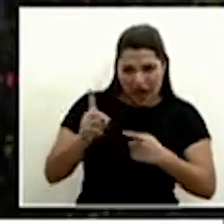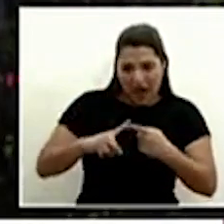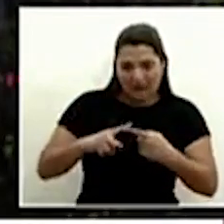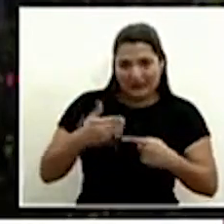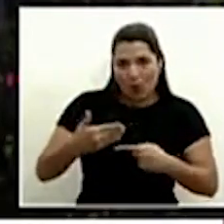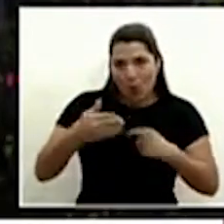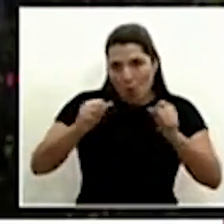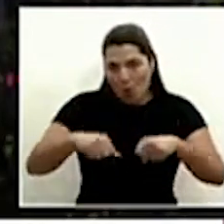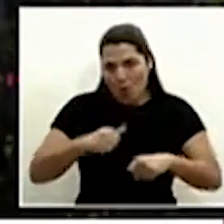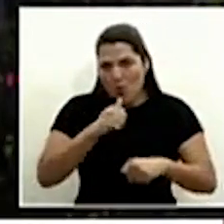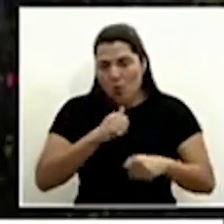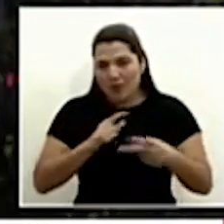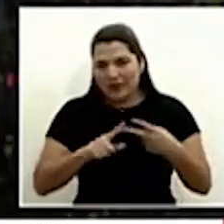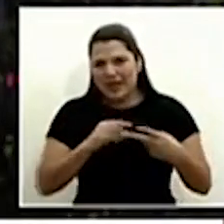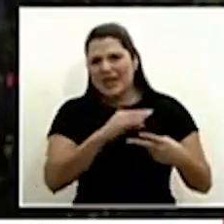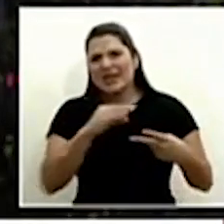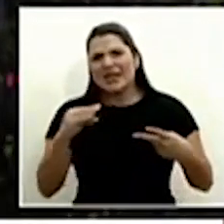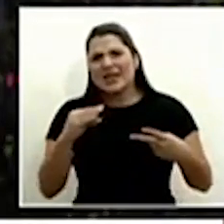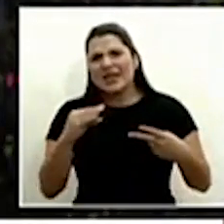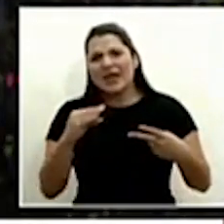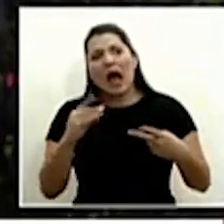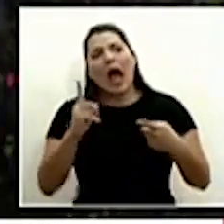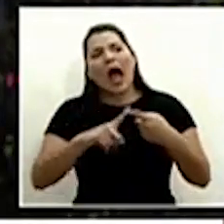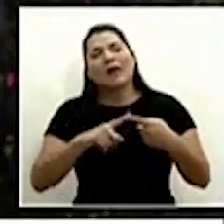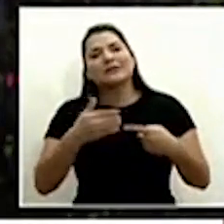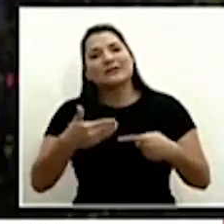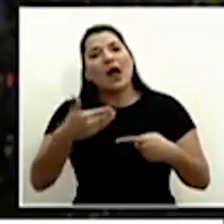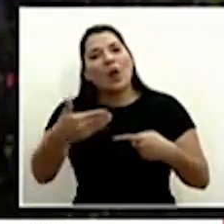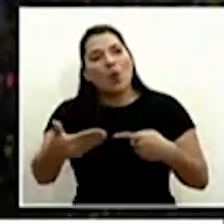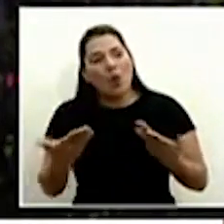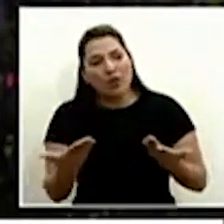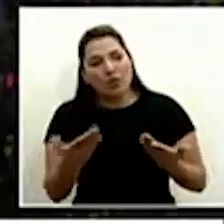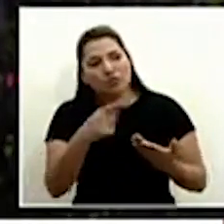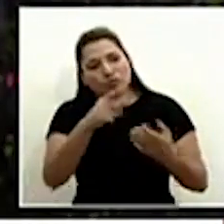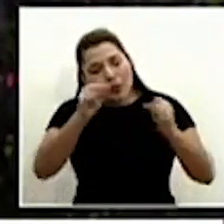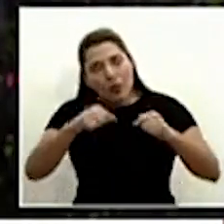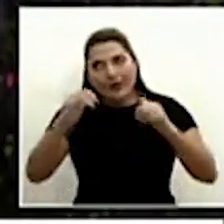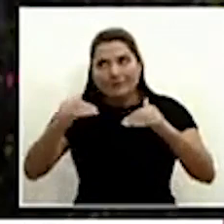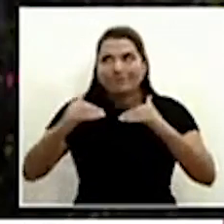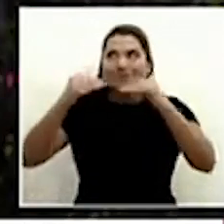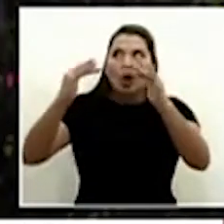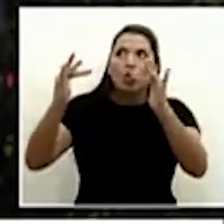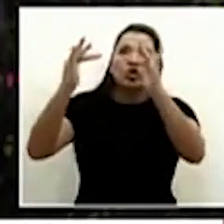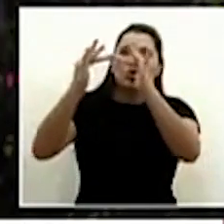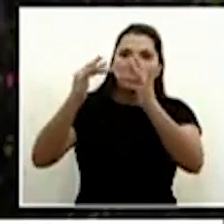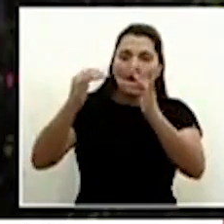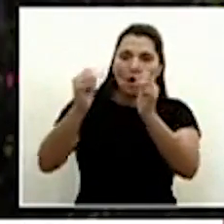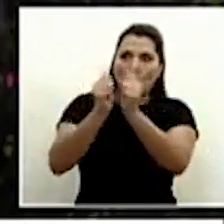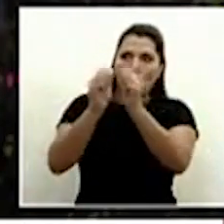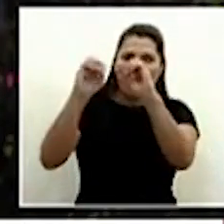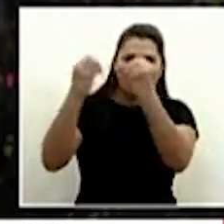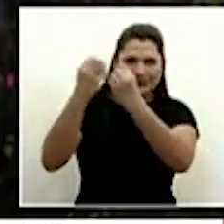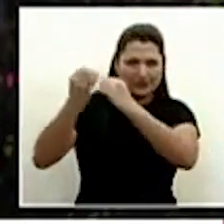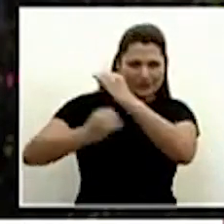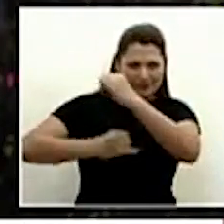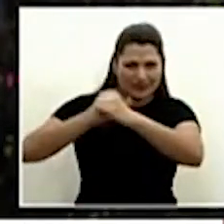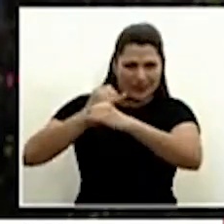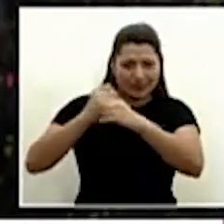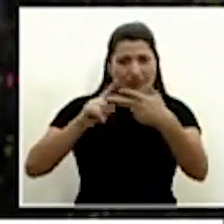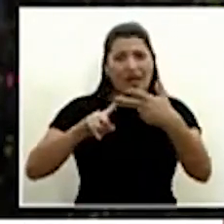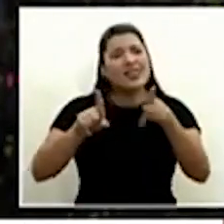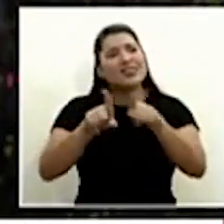para sino dar el salto a la parte diplomática ya que ahora son medidas entre países y después queremos pedirle a Daniel o a Michael si nos podían dar una